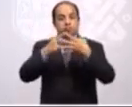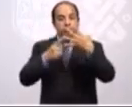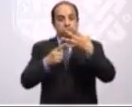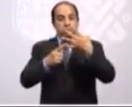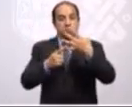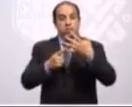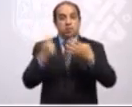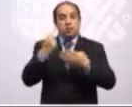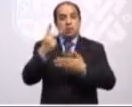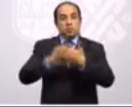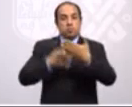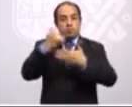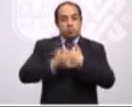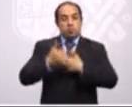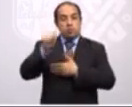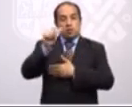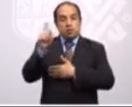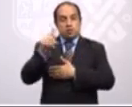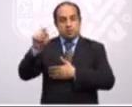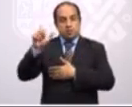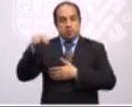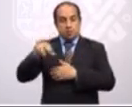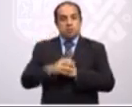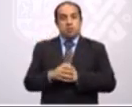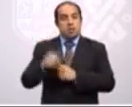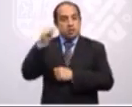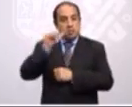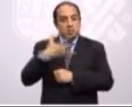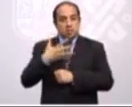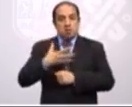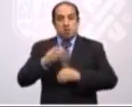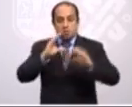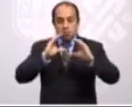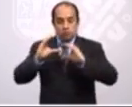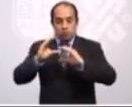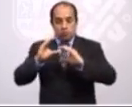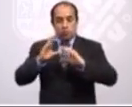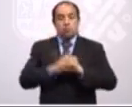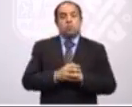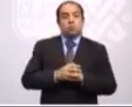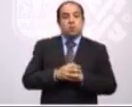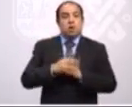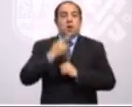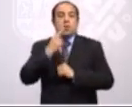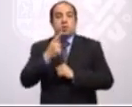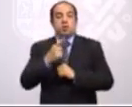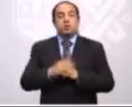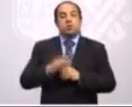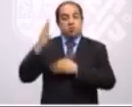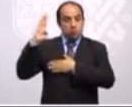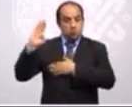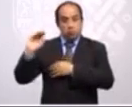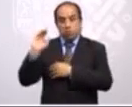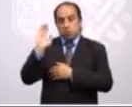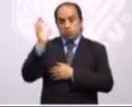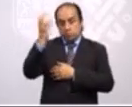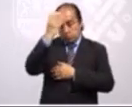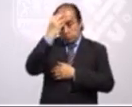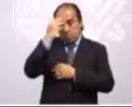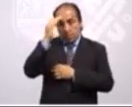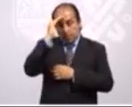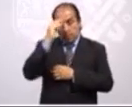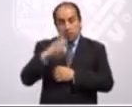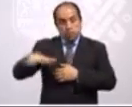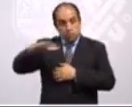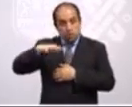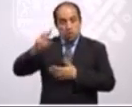Aztlán estará siempre velando por la conservación y la mejora del bosque de Chapultepec, considerando que es un área